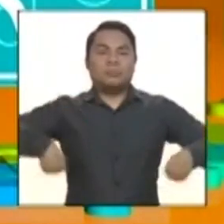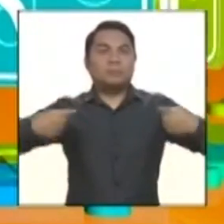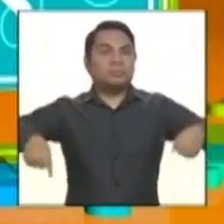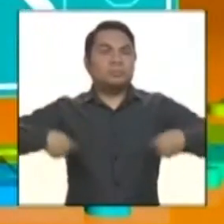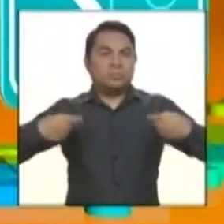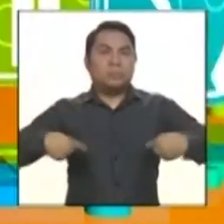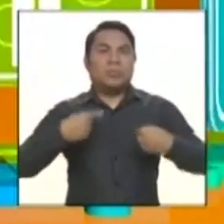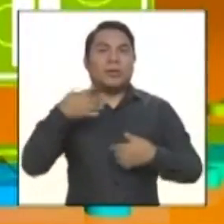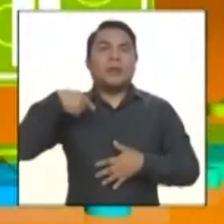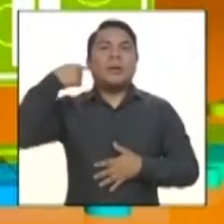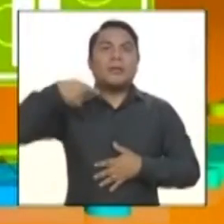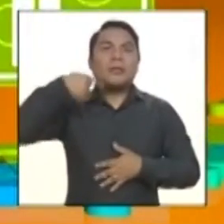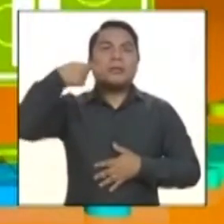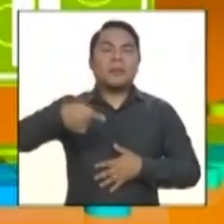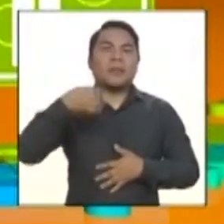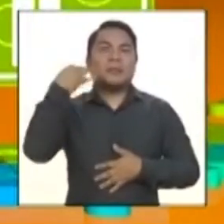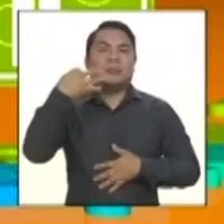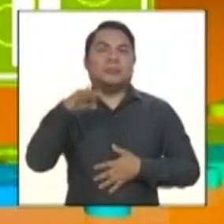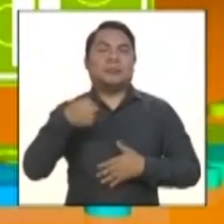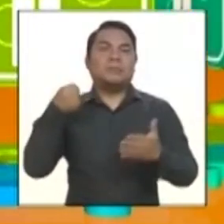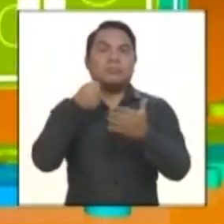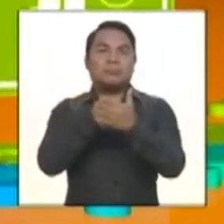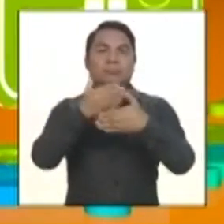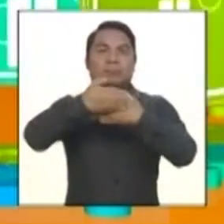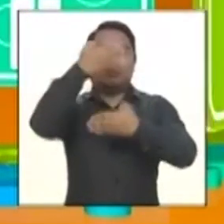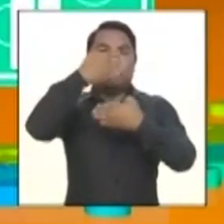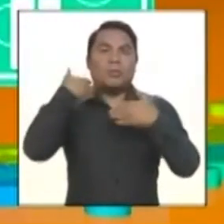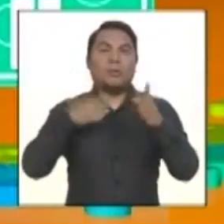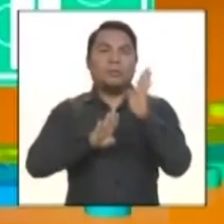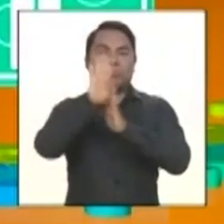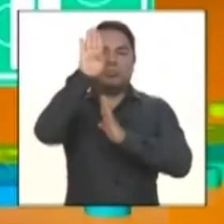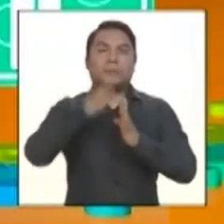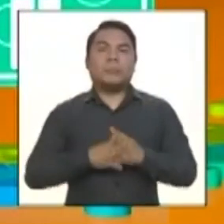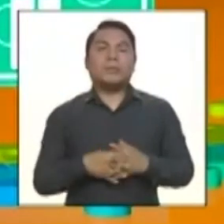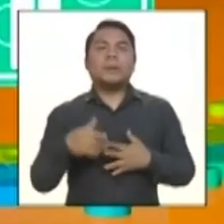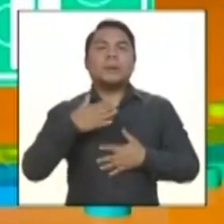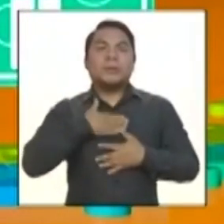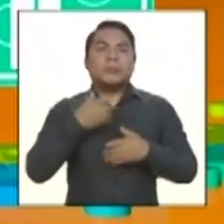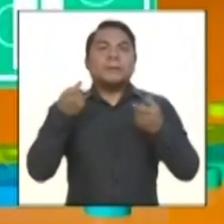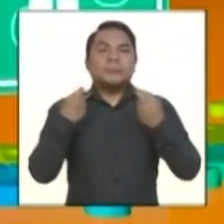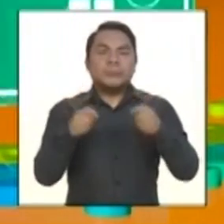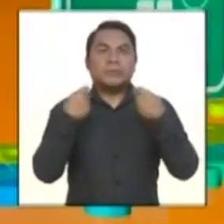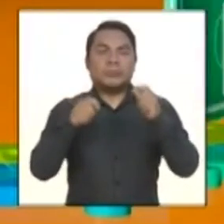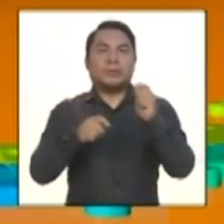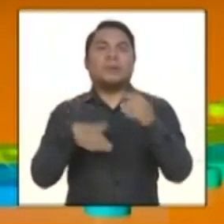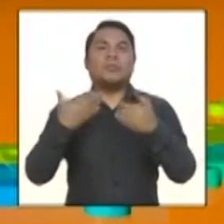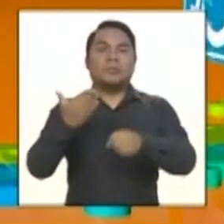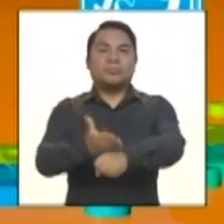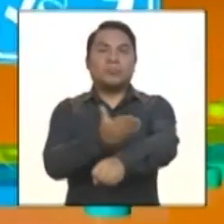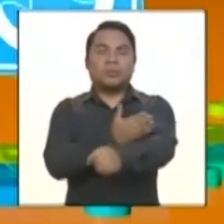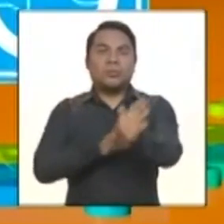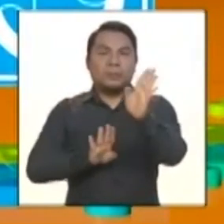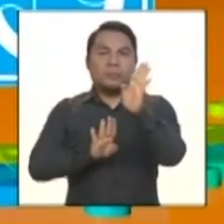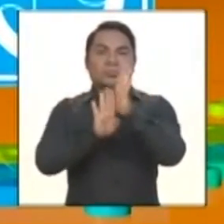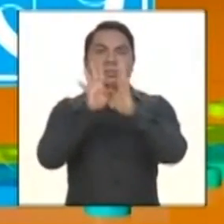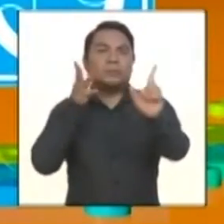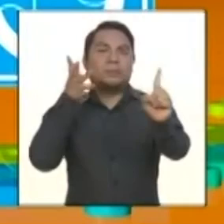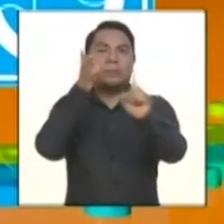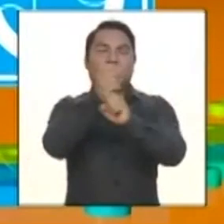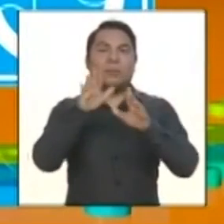que día a día vence las barreras para salir adelante. He tratado de sobresalir de alguna manera para